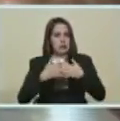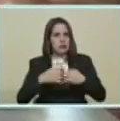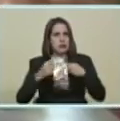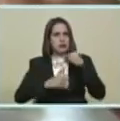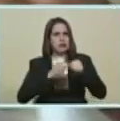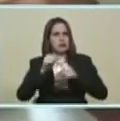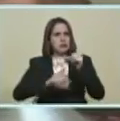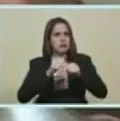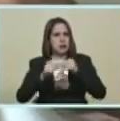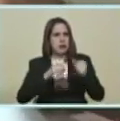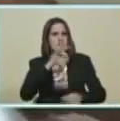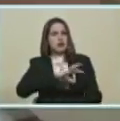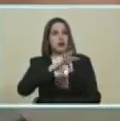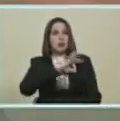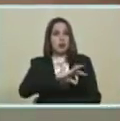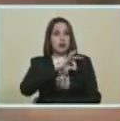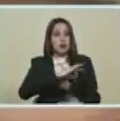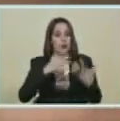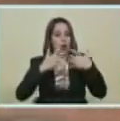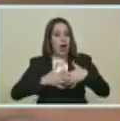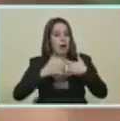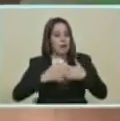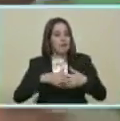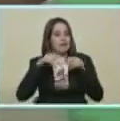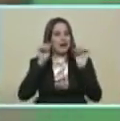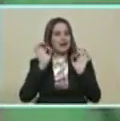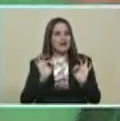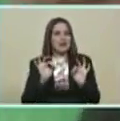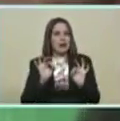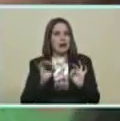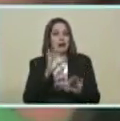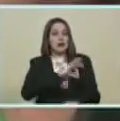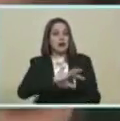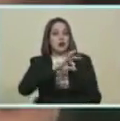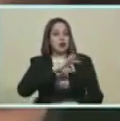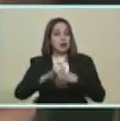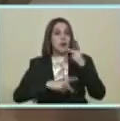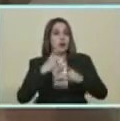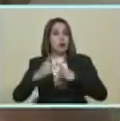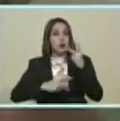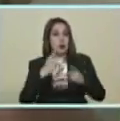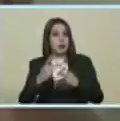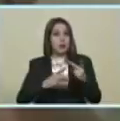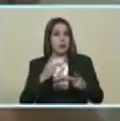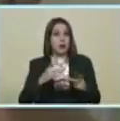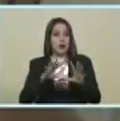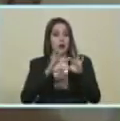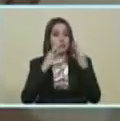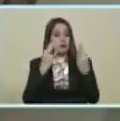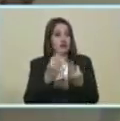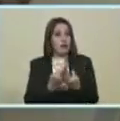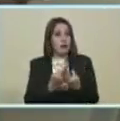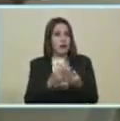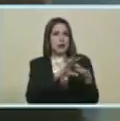Ya no como costurero Sino ya como Una organización Socioproductiva Como una unidad Productiva Familiar Eso es lo que Nosotros queremos